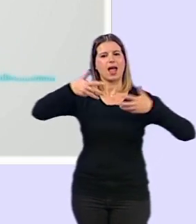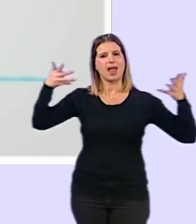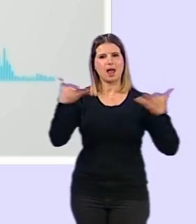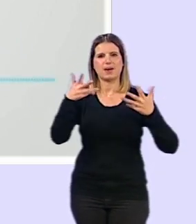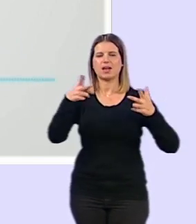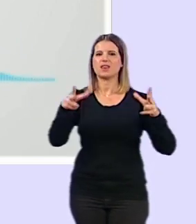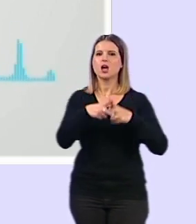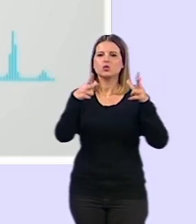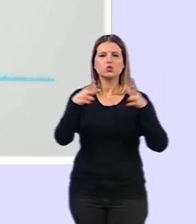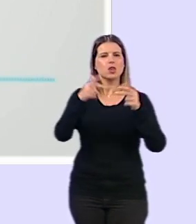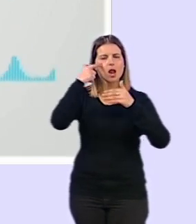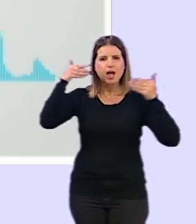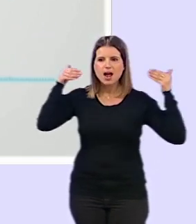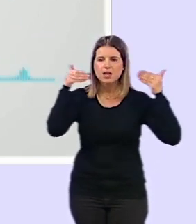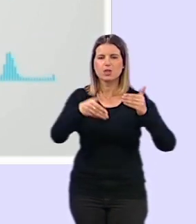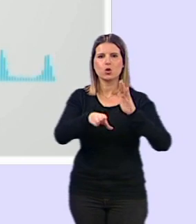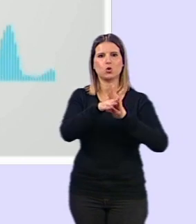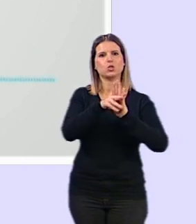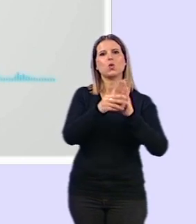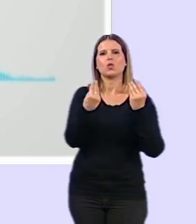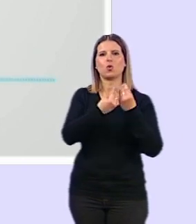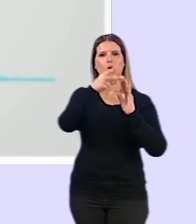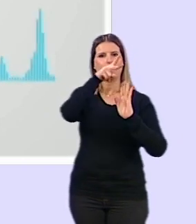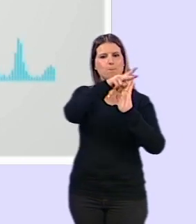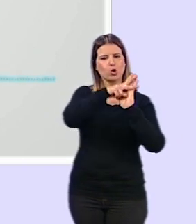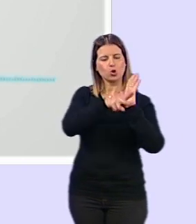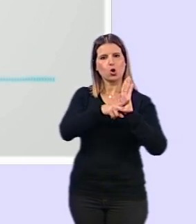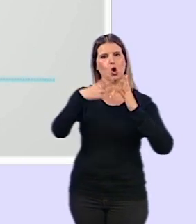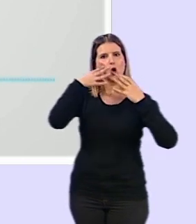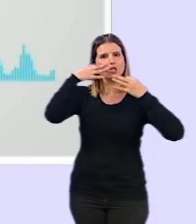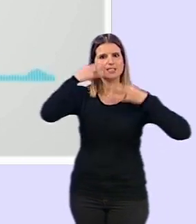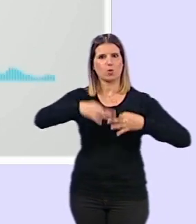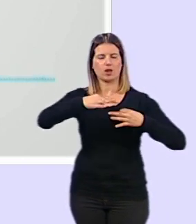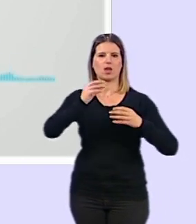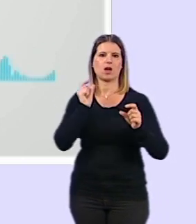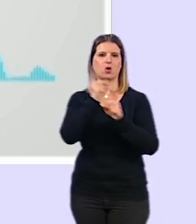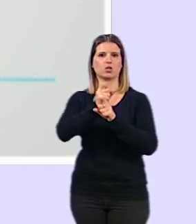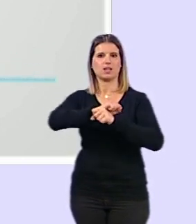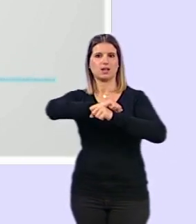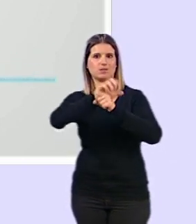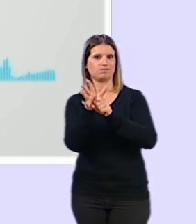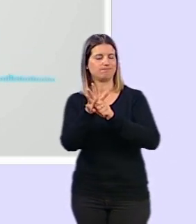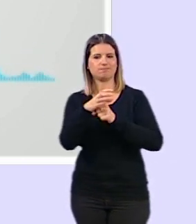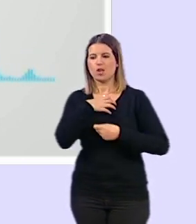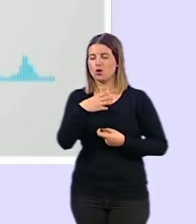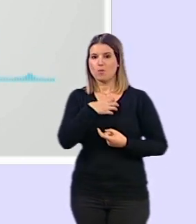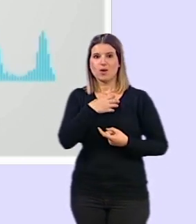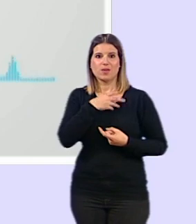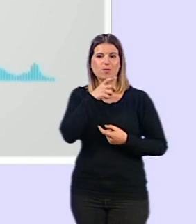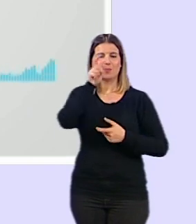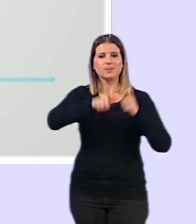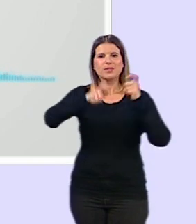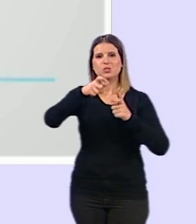manteniendo siempre el protocolo de seguridad frente al COVID-19. No podemos permitir que ningún